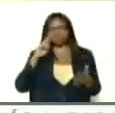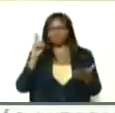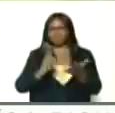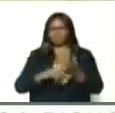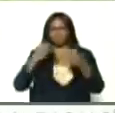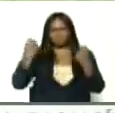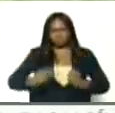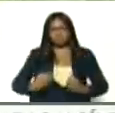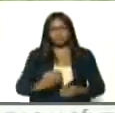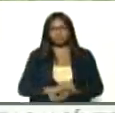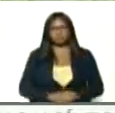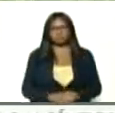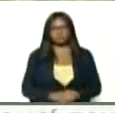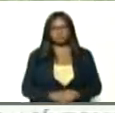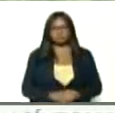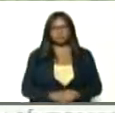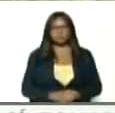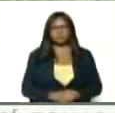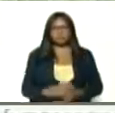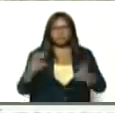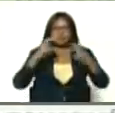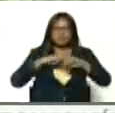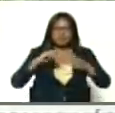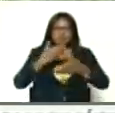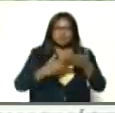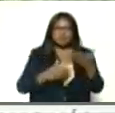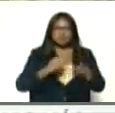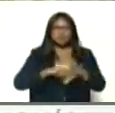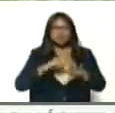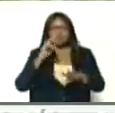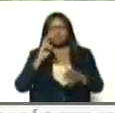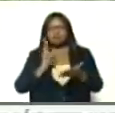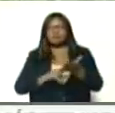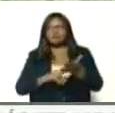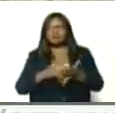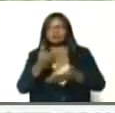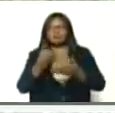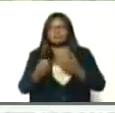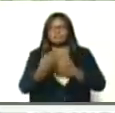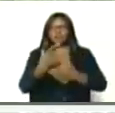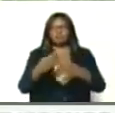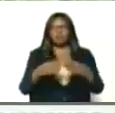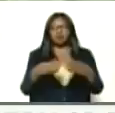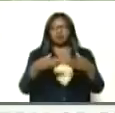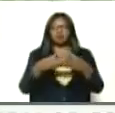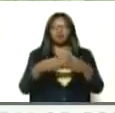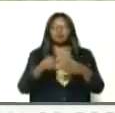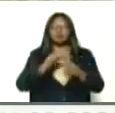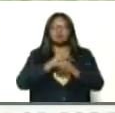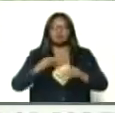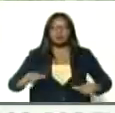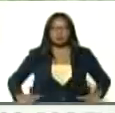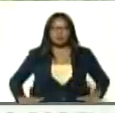correcto, revisando, aquí en tiempo real, la información, que me manda, el comandante, estratégico operacional,